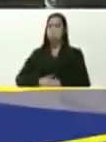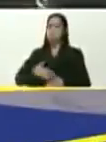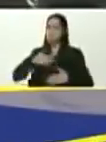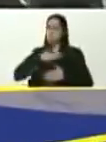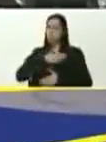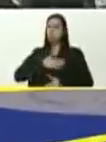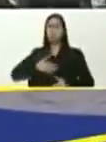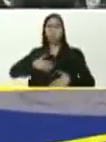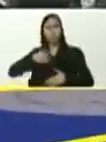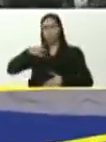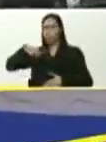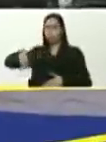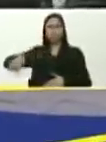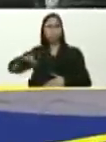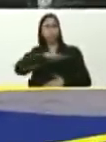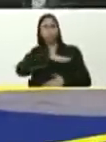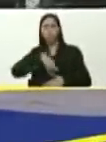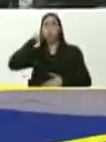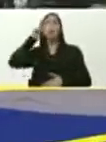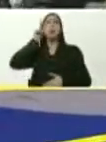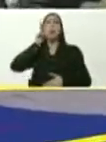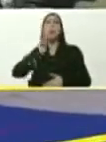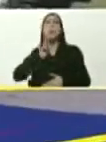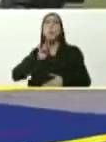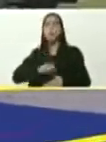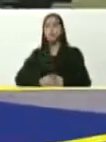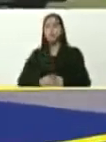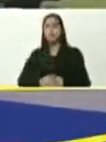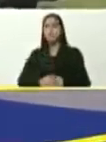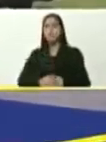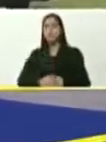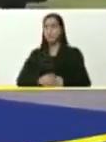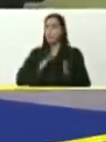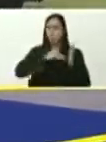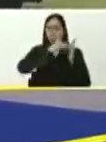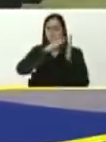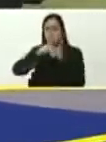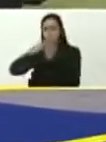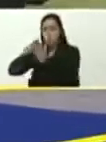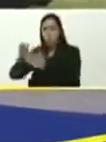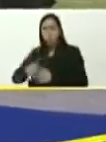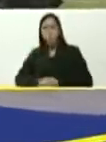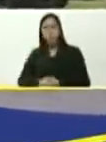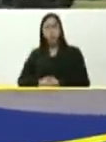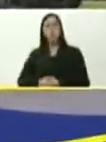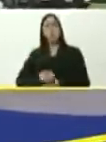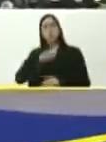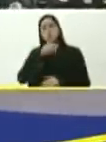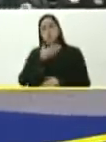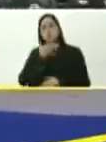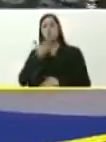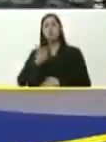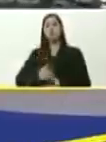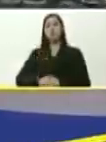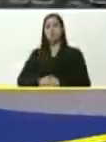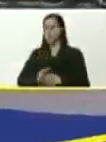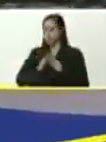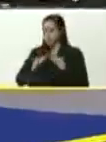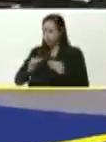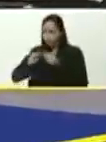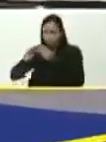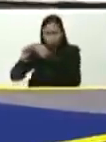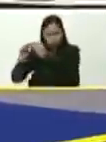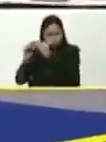caminar por las ciudades, por su limpieza, por sus murales, por su brillo, poner bonito todo, aquí